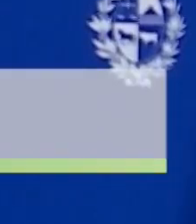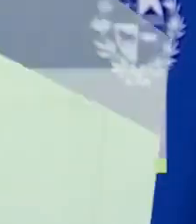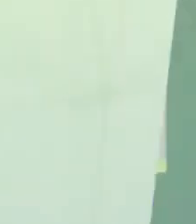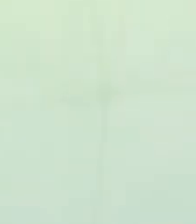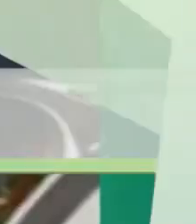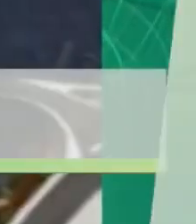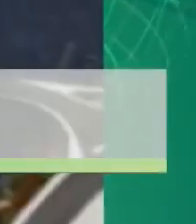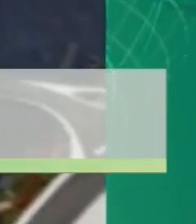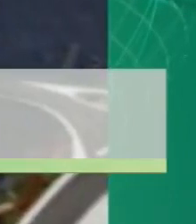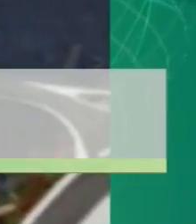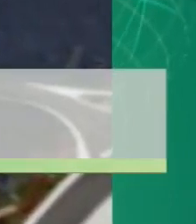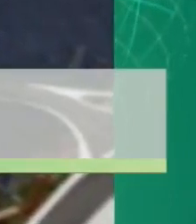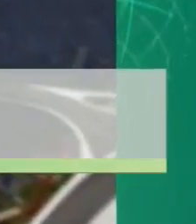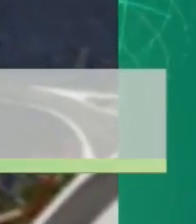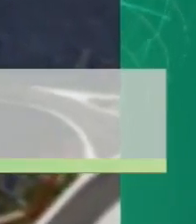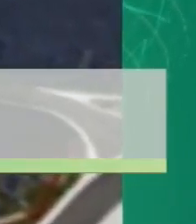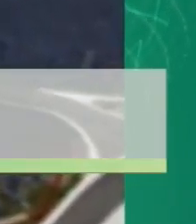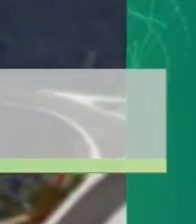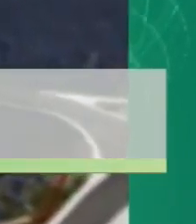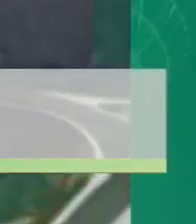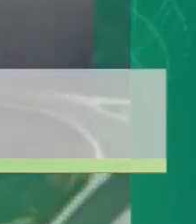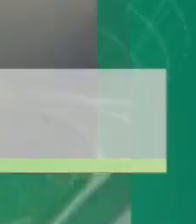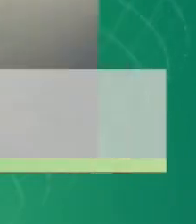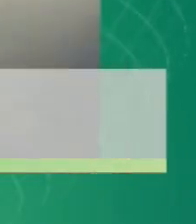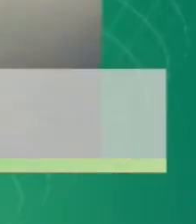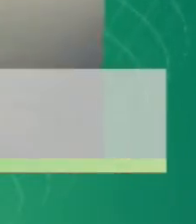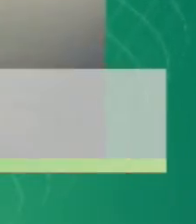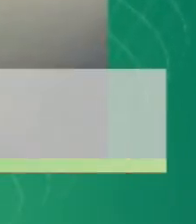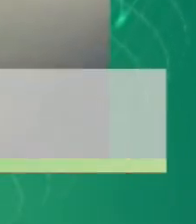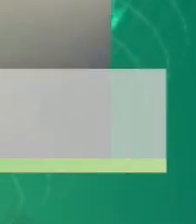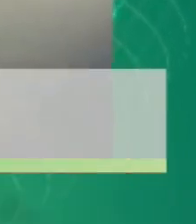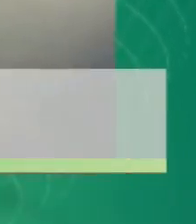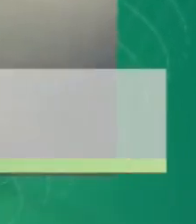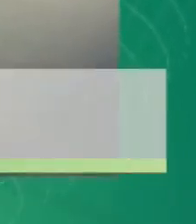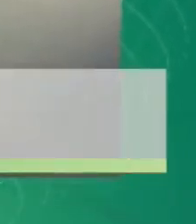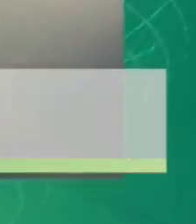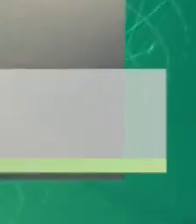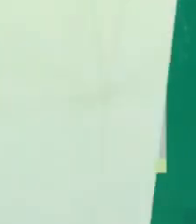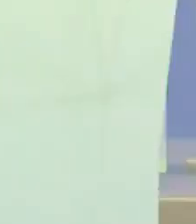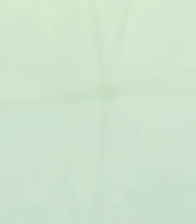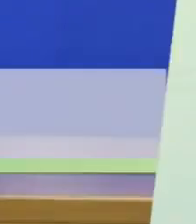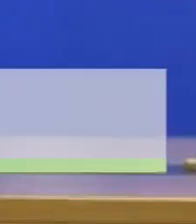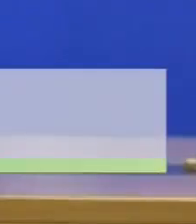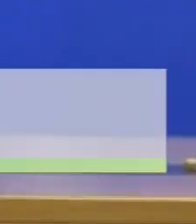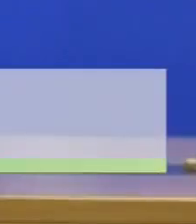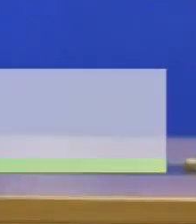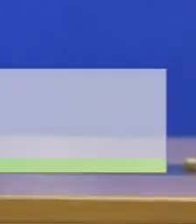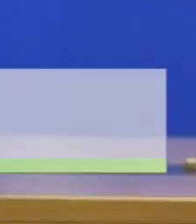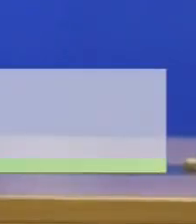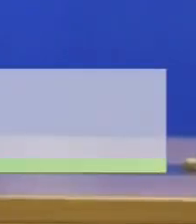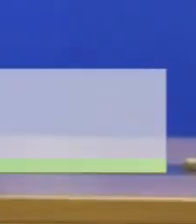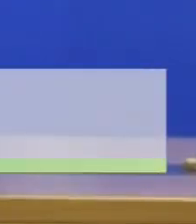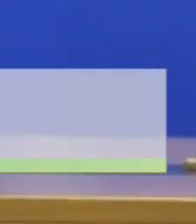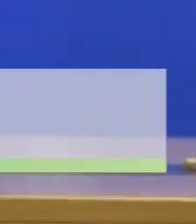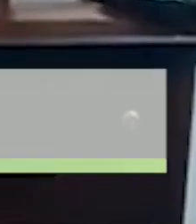pública. La Intendencia de Montevideo rechazó una iniciativa privada para la construcción de una isla artificial en Punta Gorda. El presidente Luis Lacalle Pou